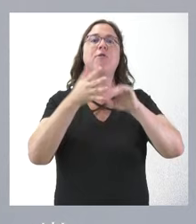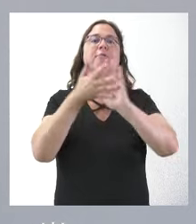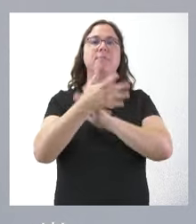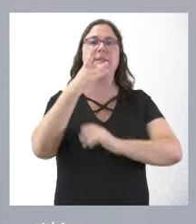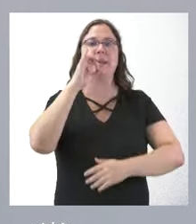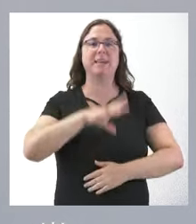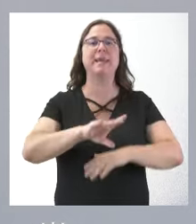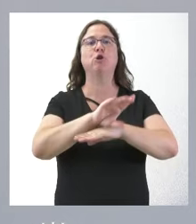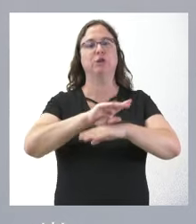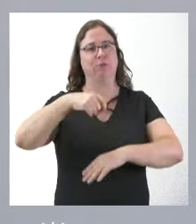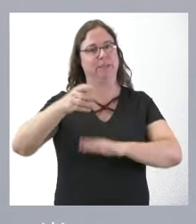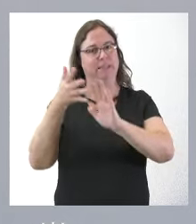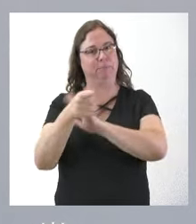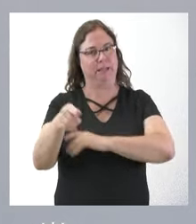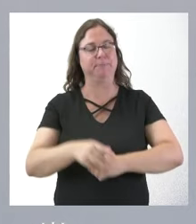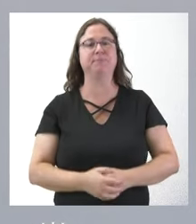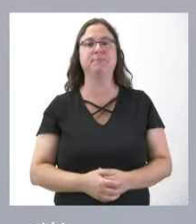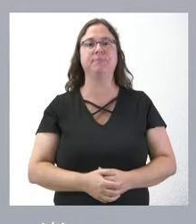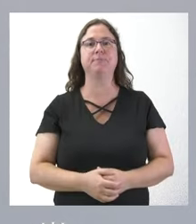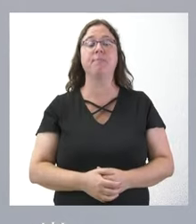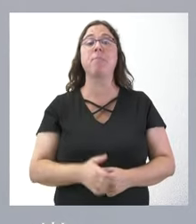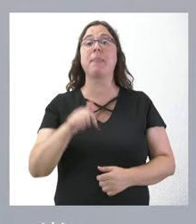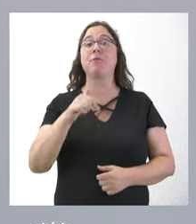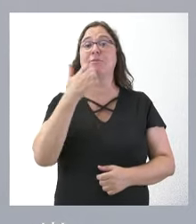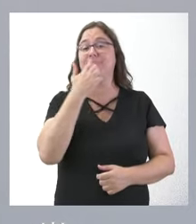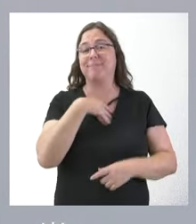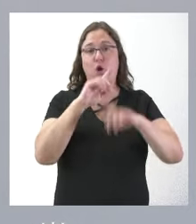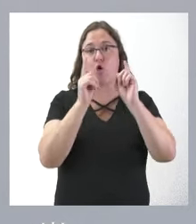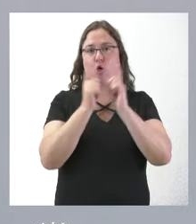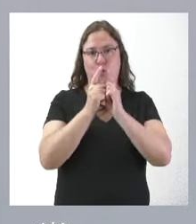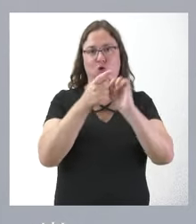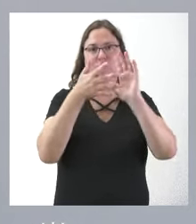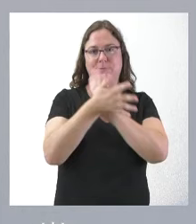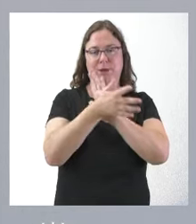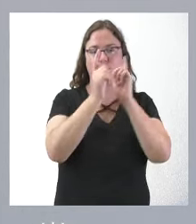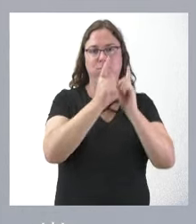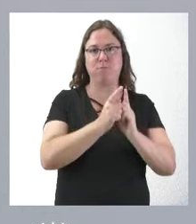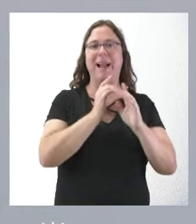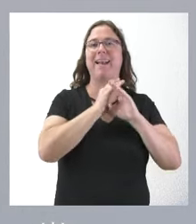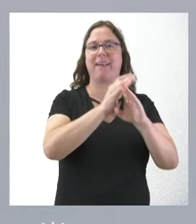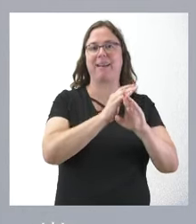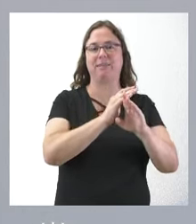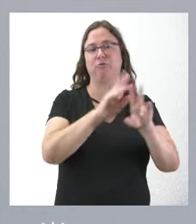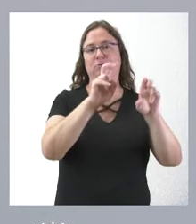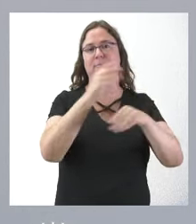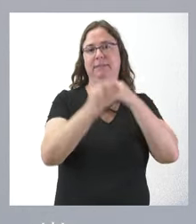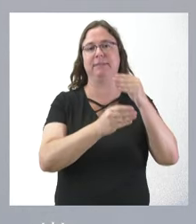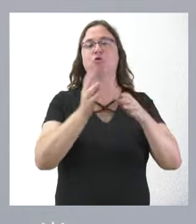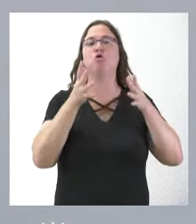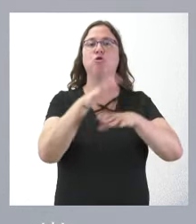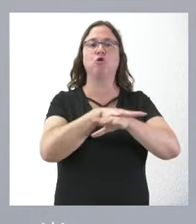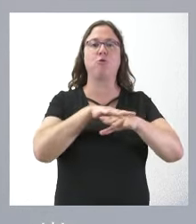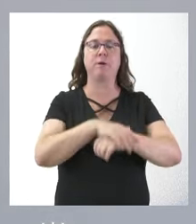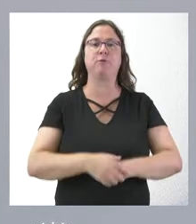Presidencia. Yo, si quiera brevemente, detallo el resto de las cuestiones del Consejo de Gobierno. Hay un